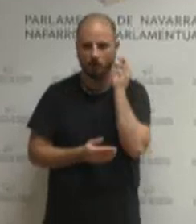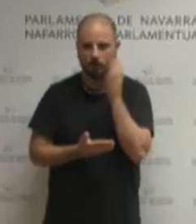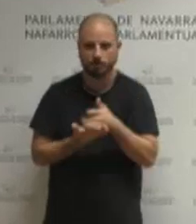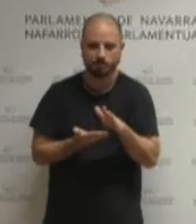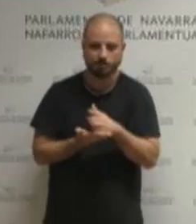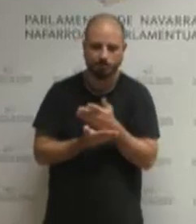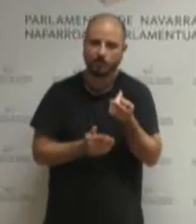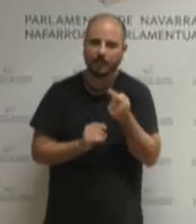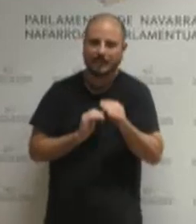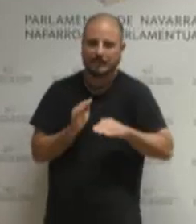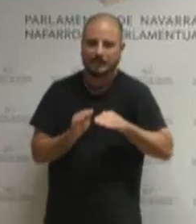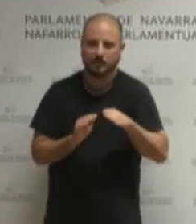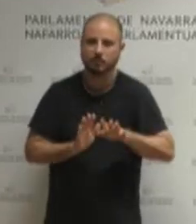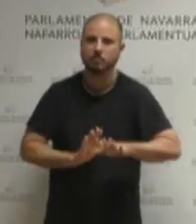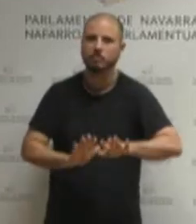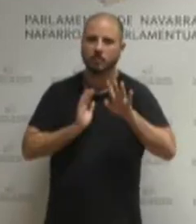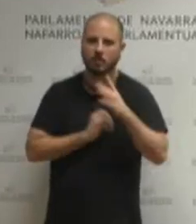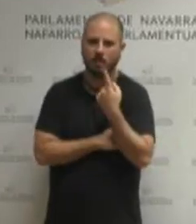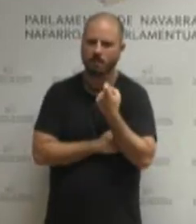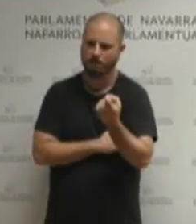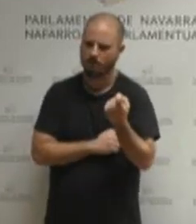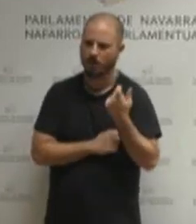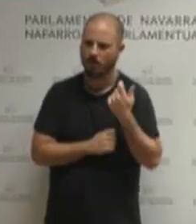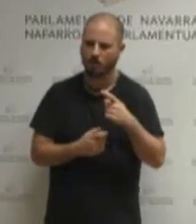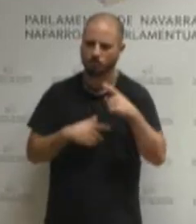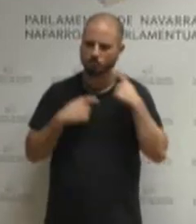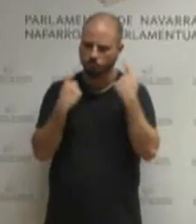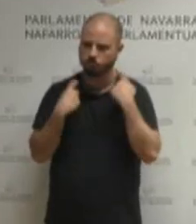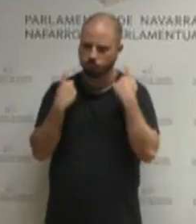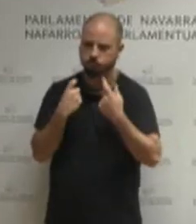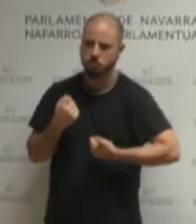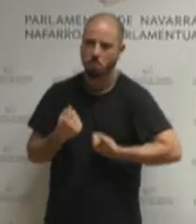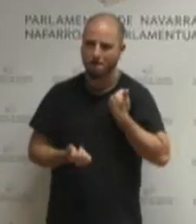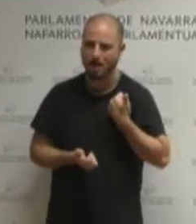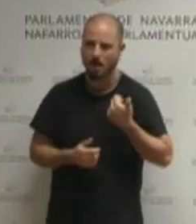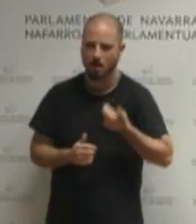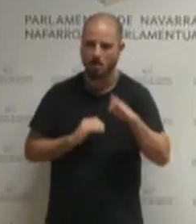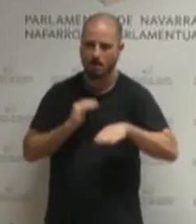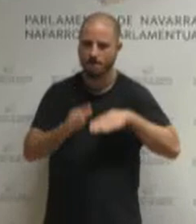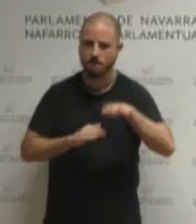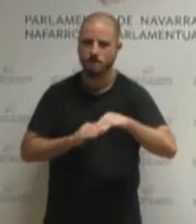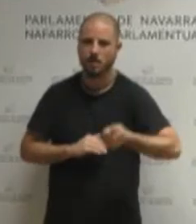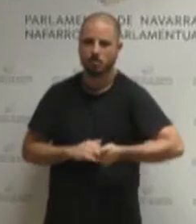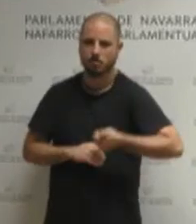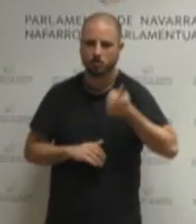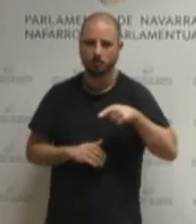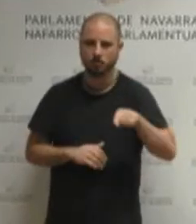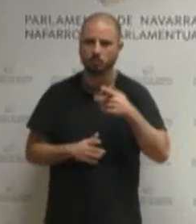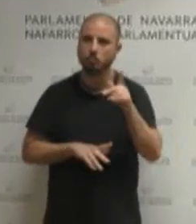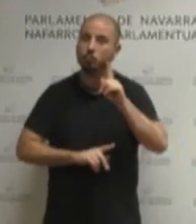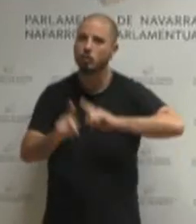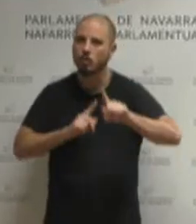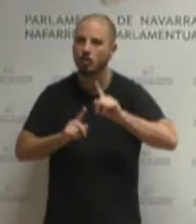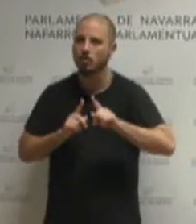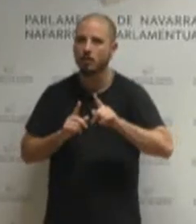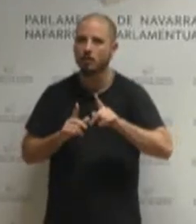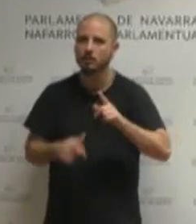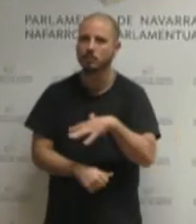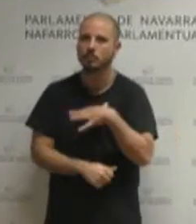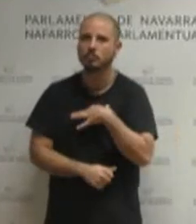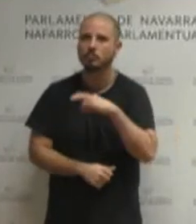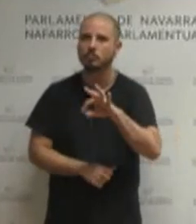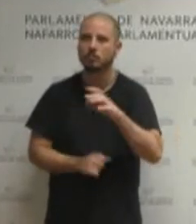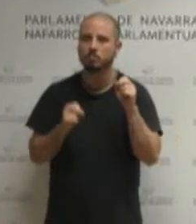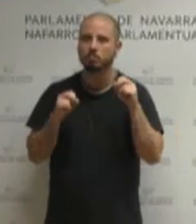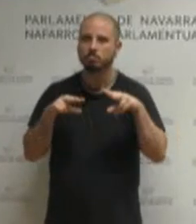hacer falta mucha más ambición y muchos más pasos para atajar un problema que puede ir al